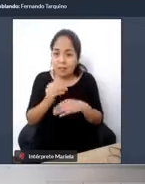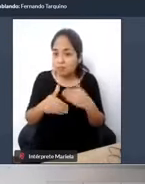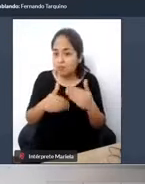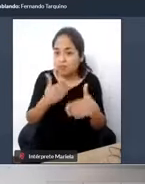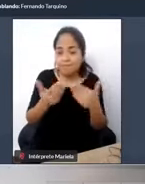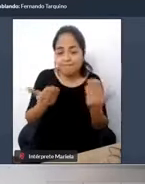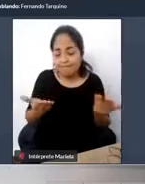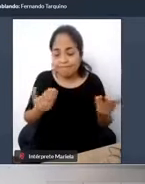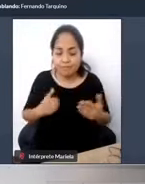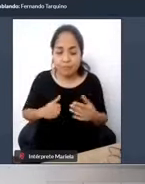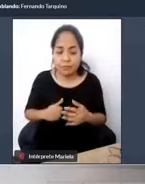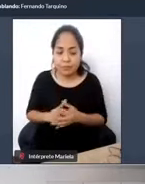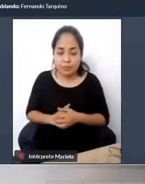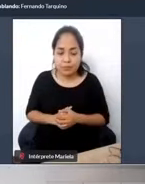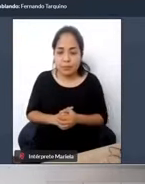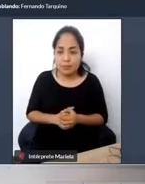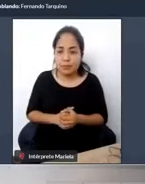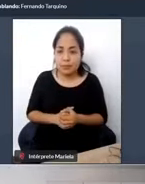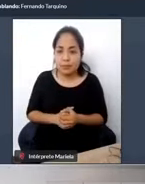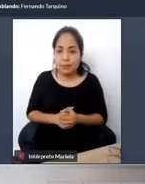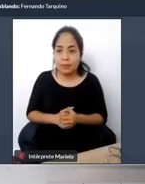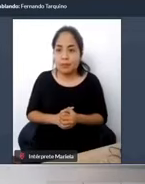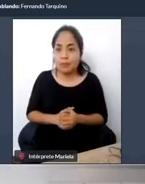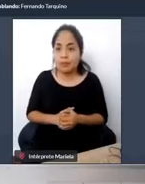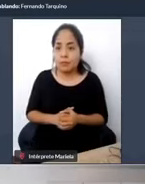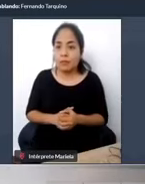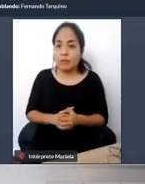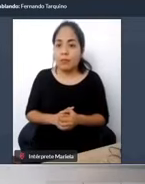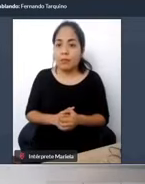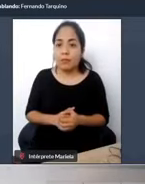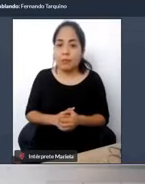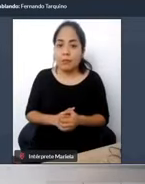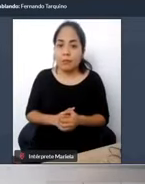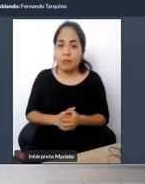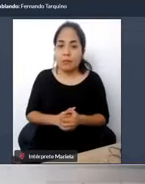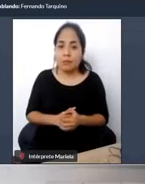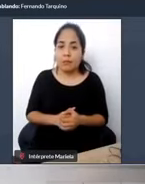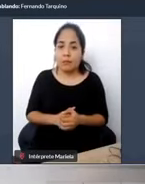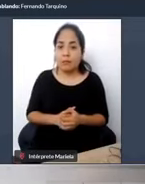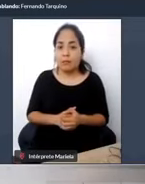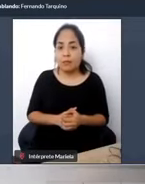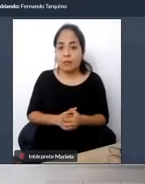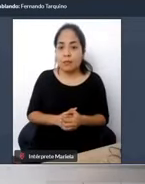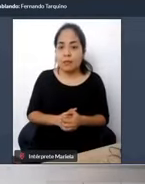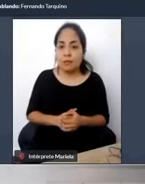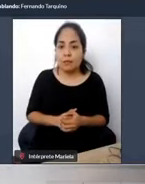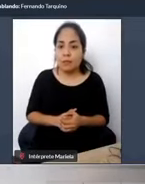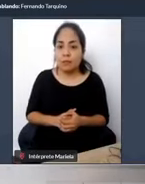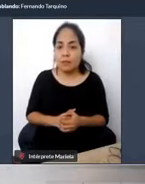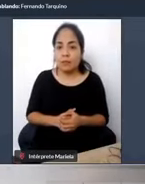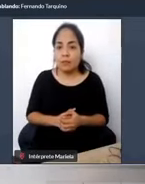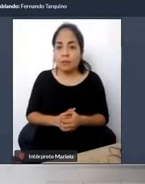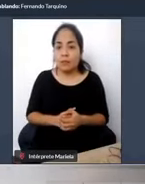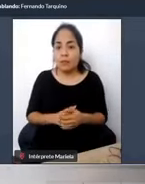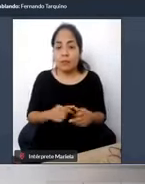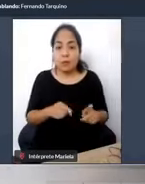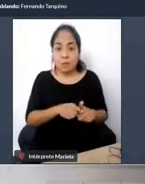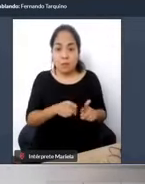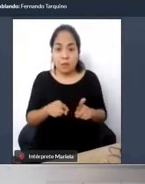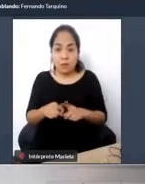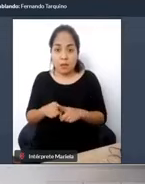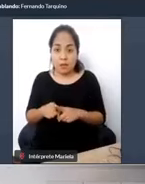bien, tampoco existe interés por parte, pues, en realidad de los especialistas o